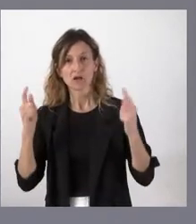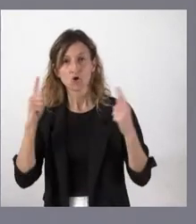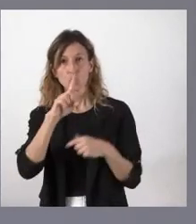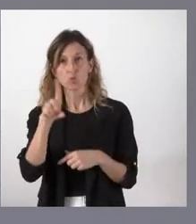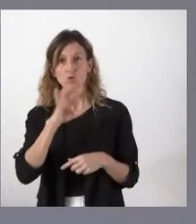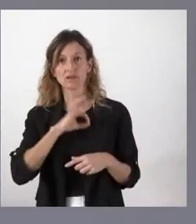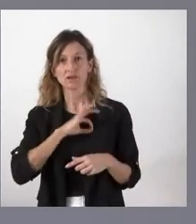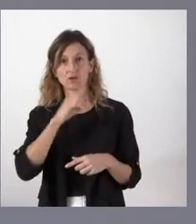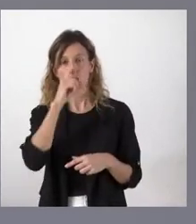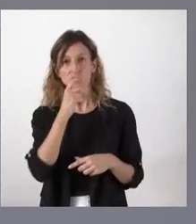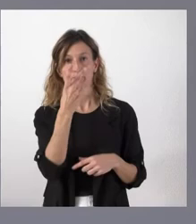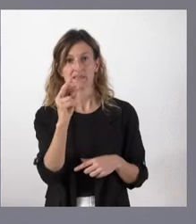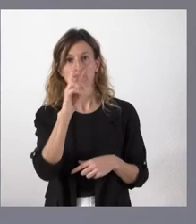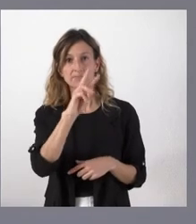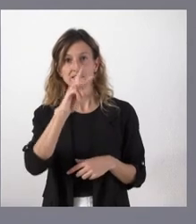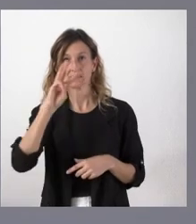del año 2023.